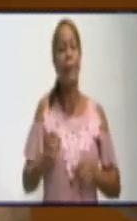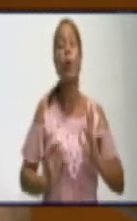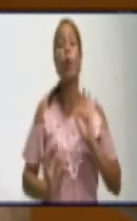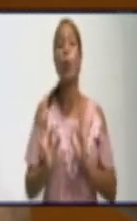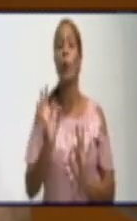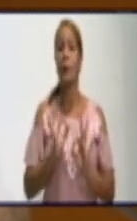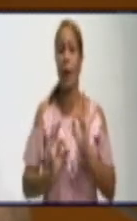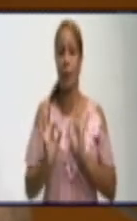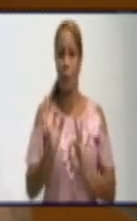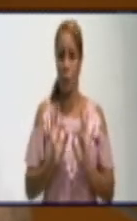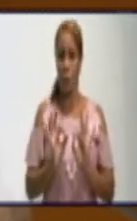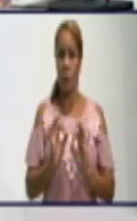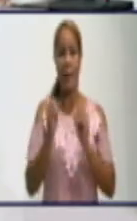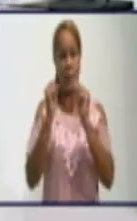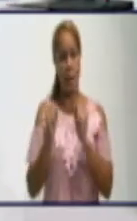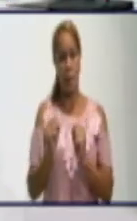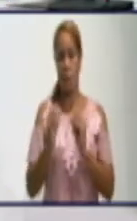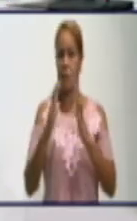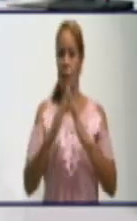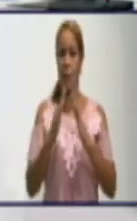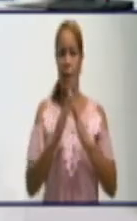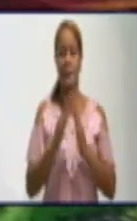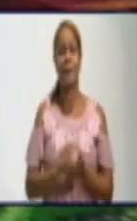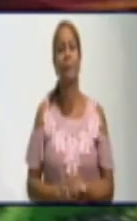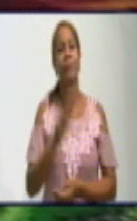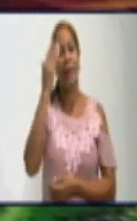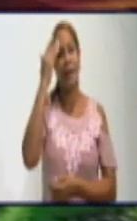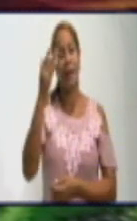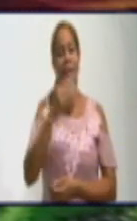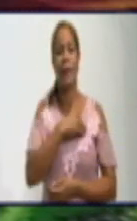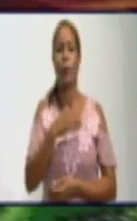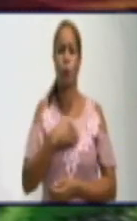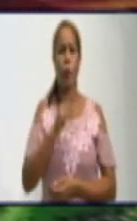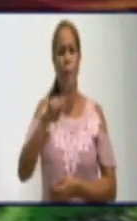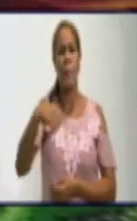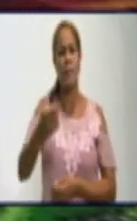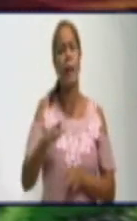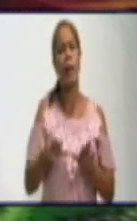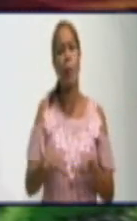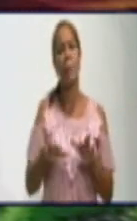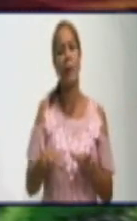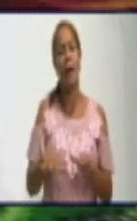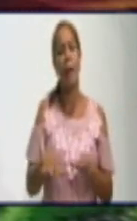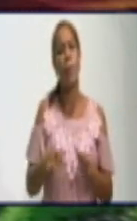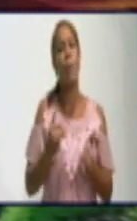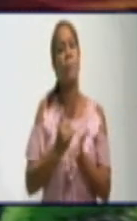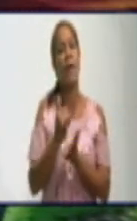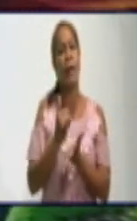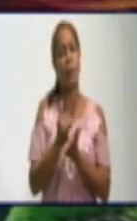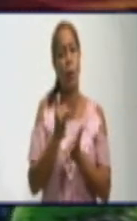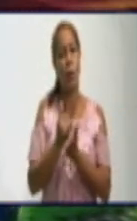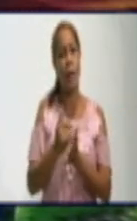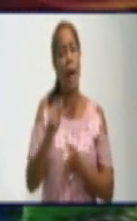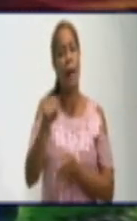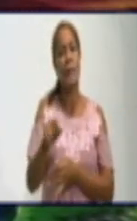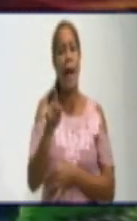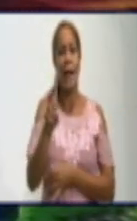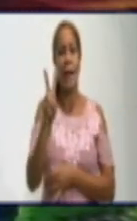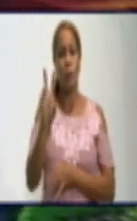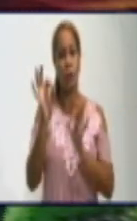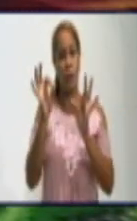Quédese en casa. Gracias, doctora, por habernos acompañado. Le vamos a estar esperando mañana en la emisión del miércoles de nuestro espacio